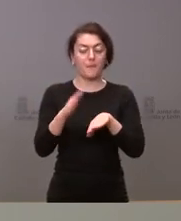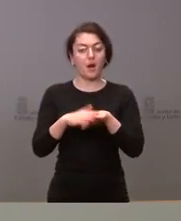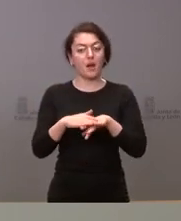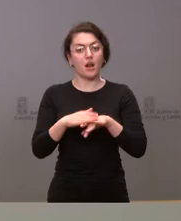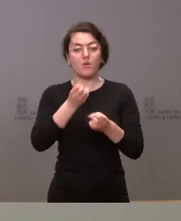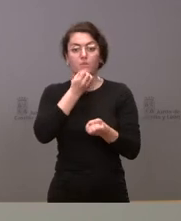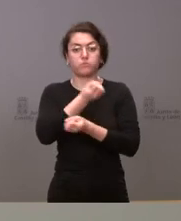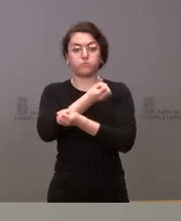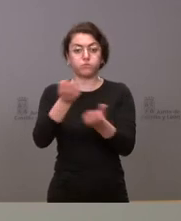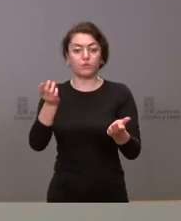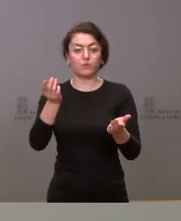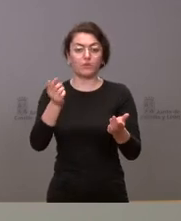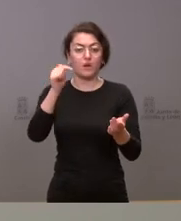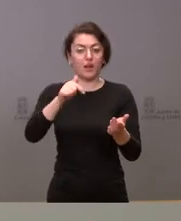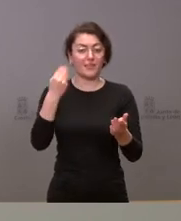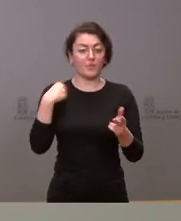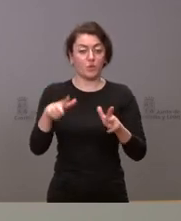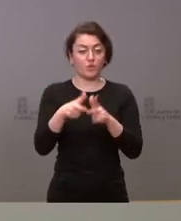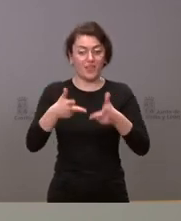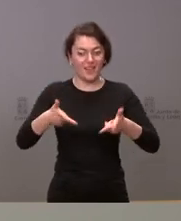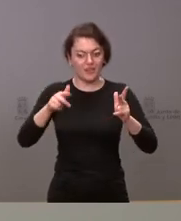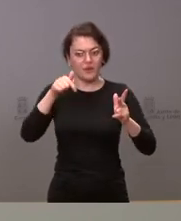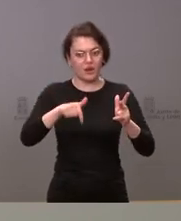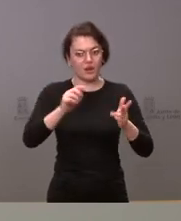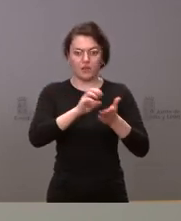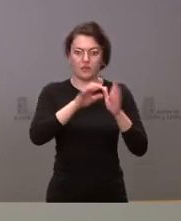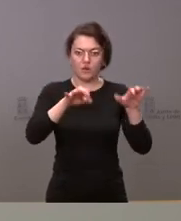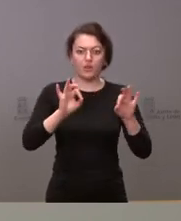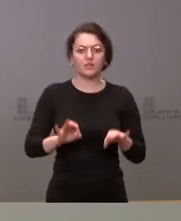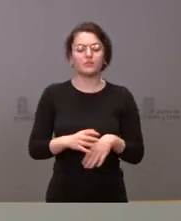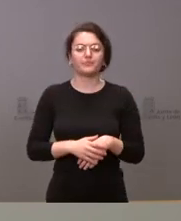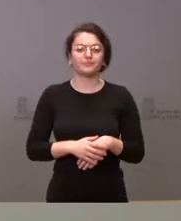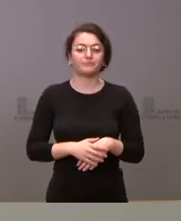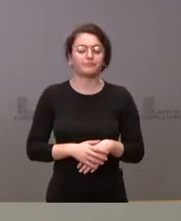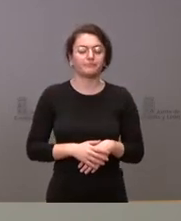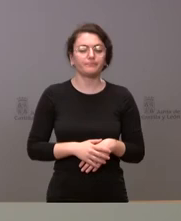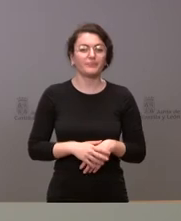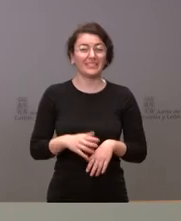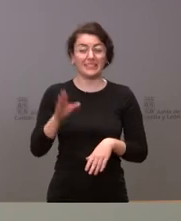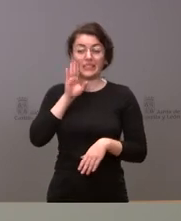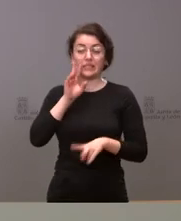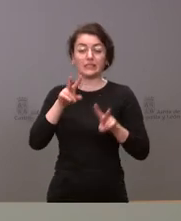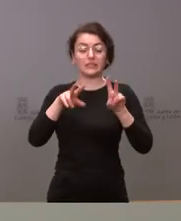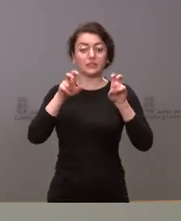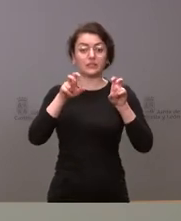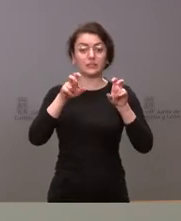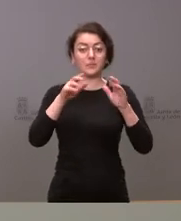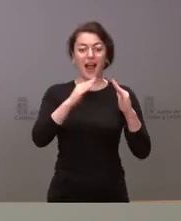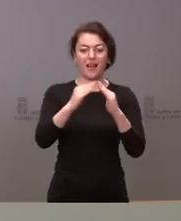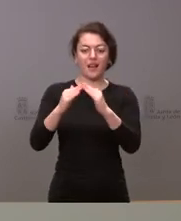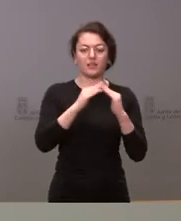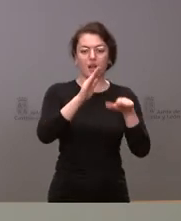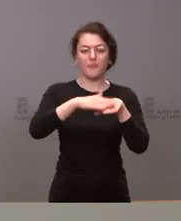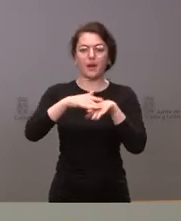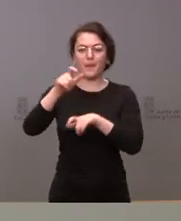como es Castilla y León me pregunta usted por el tema de los alojamientos de Ucrania creo recordar que les